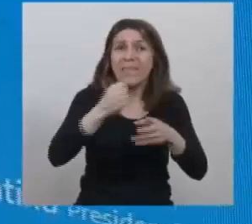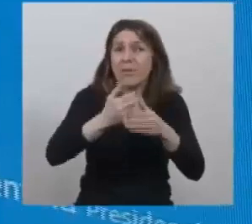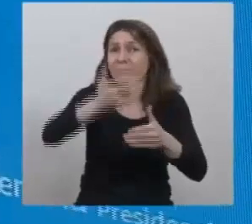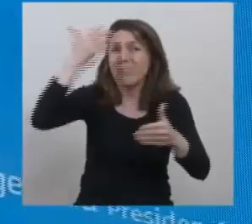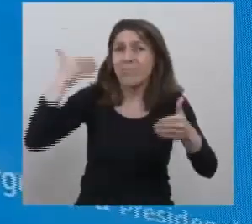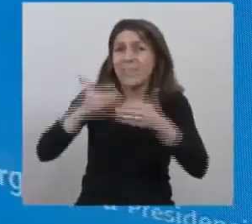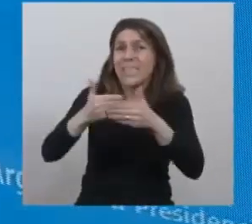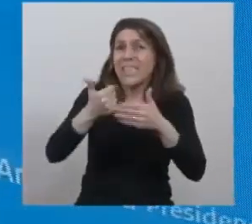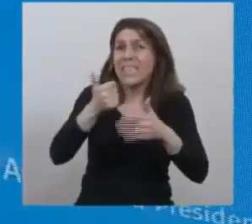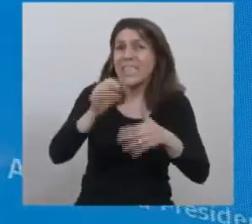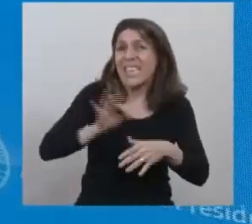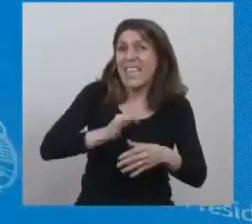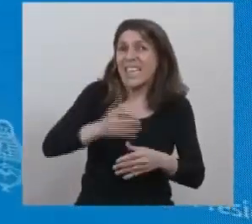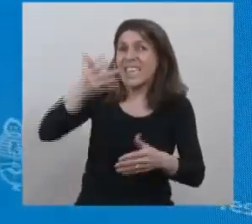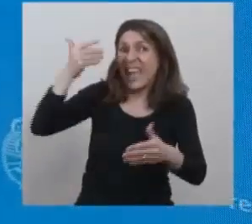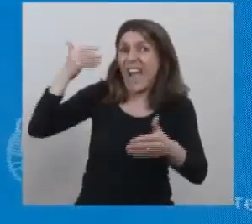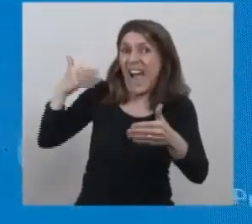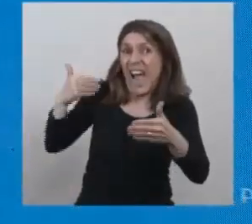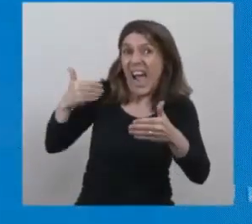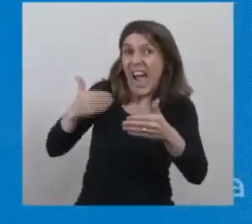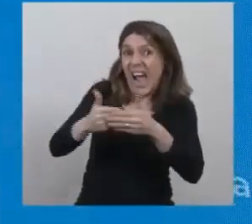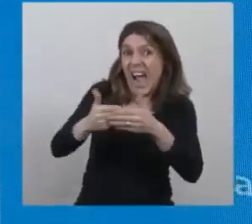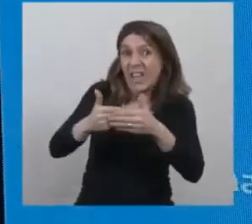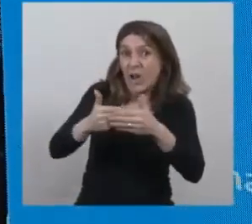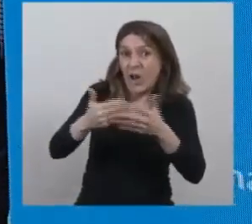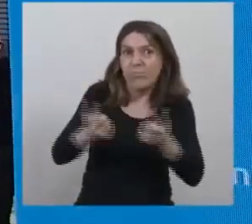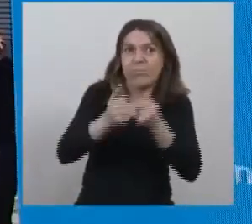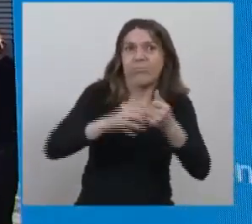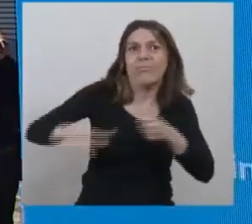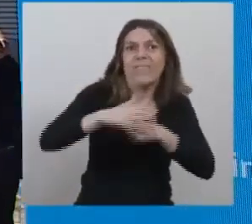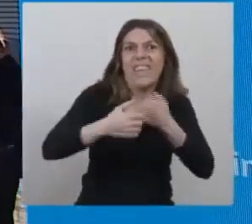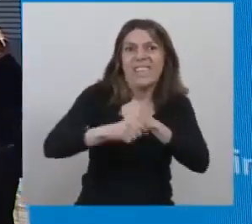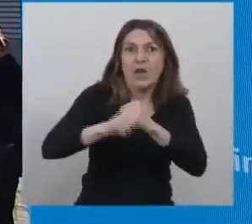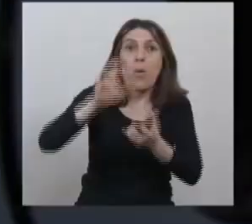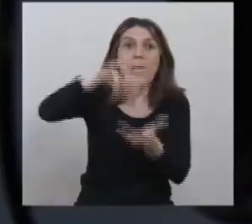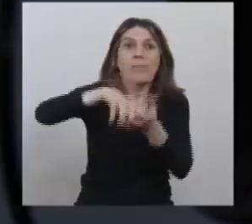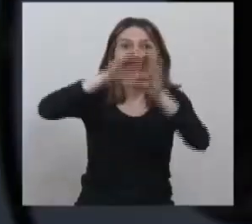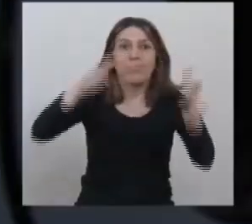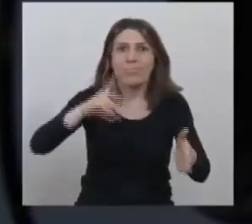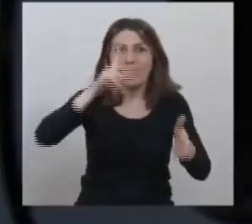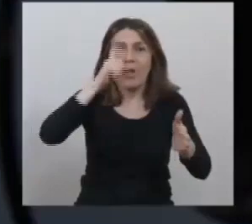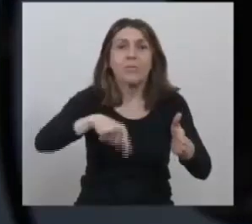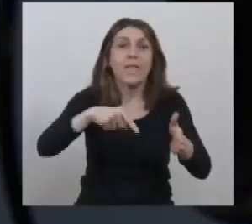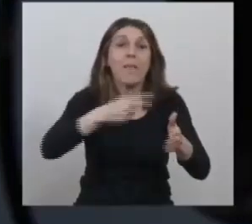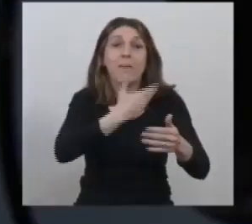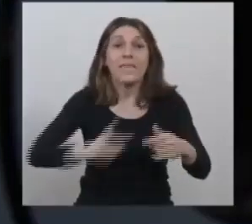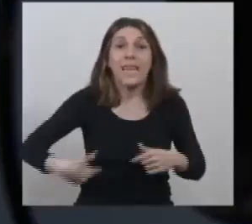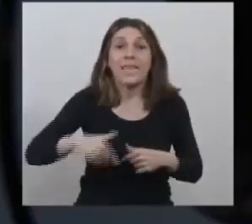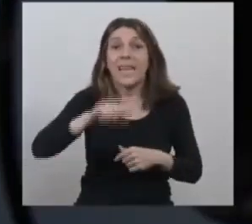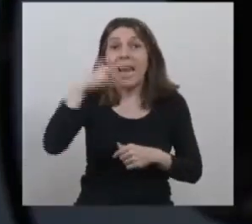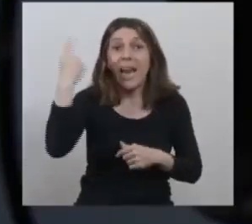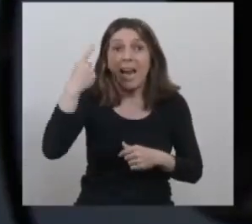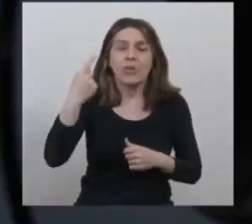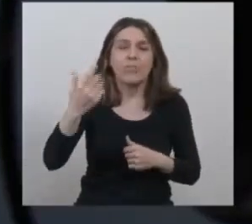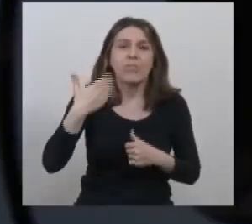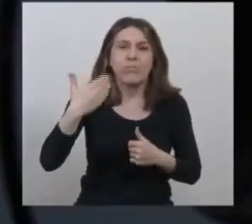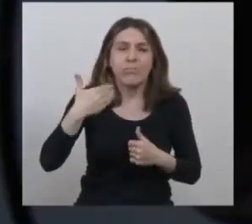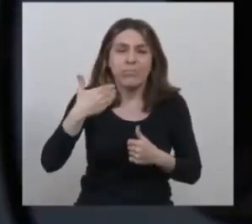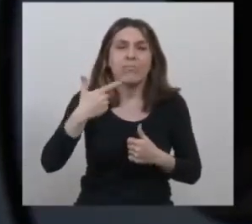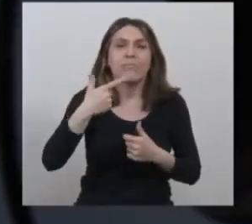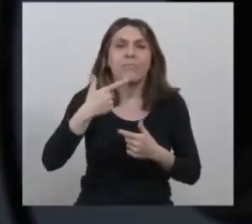años de vida del partido de Escobar. Ahora encabeza este acto el señor Presidente de la Nación, Alberto